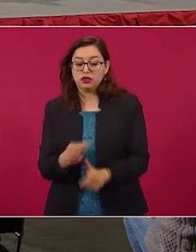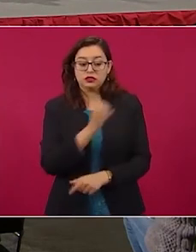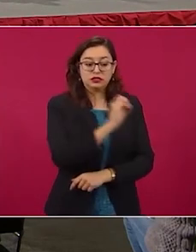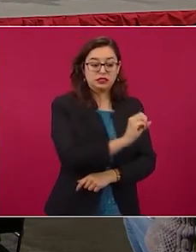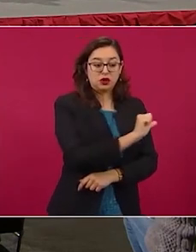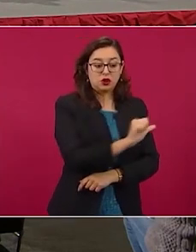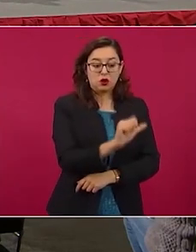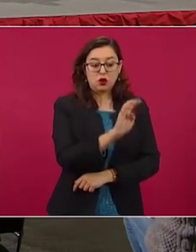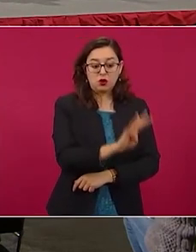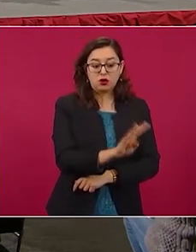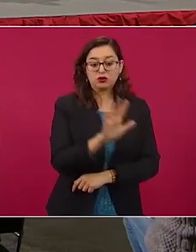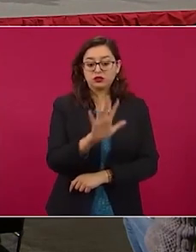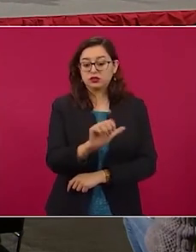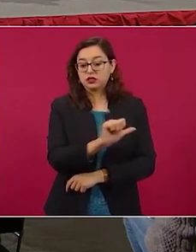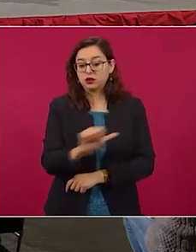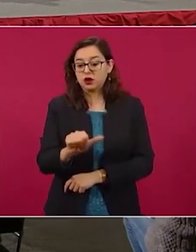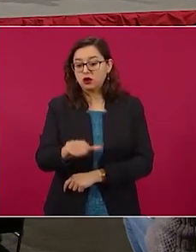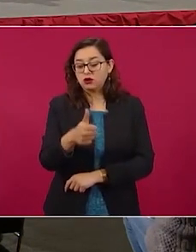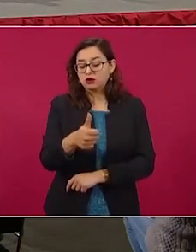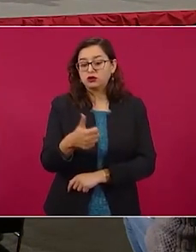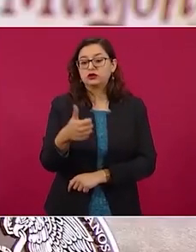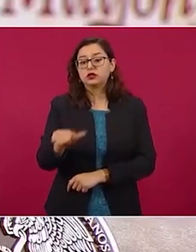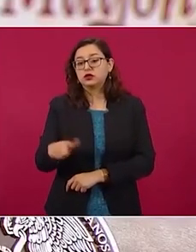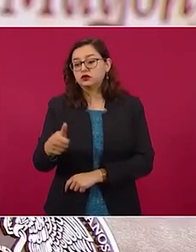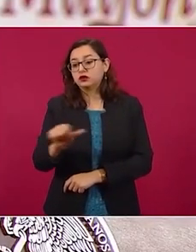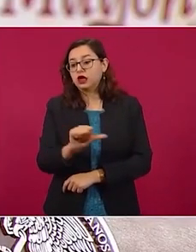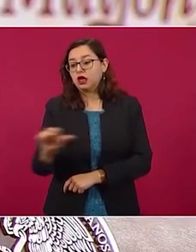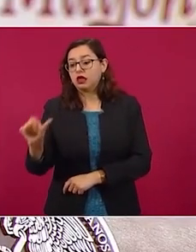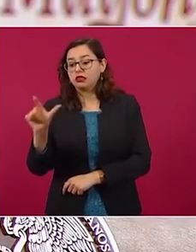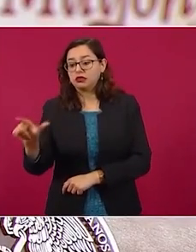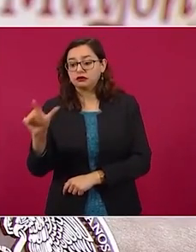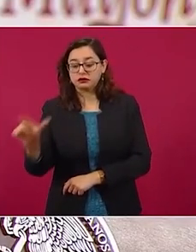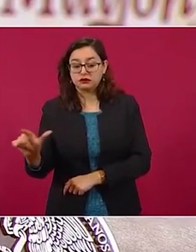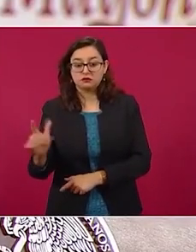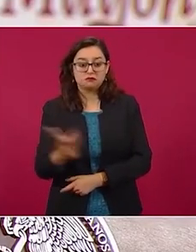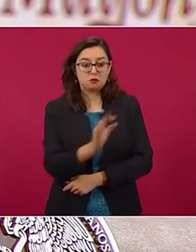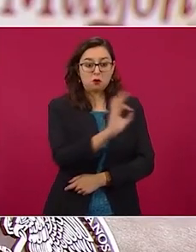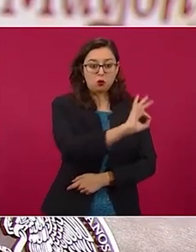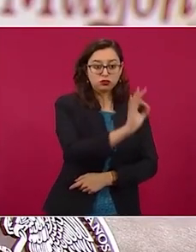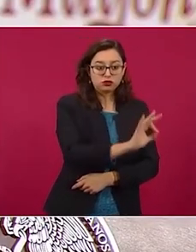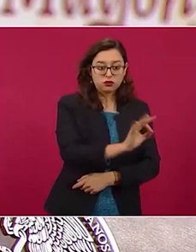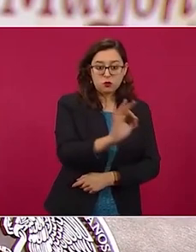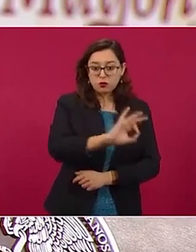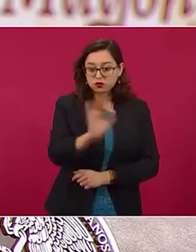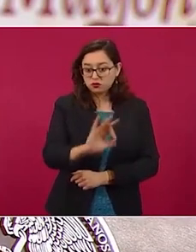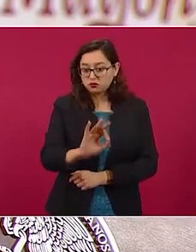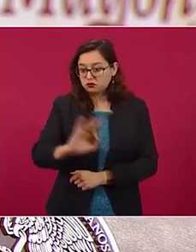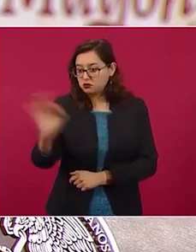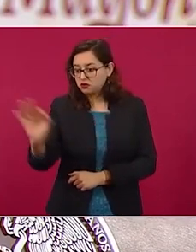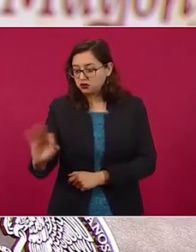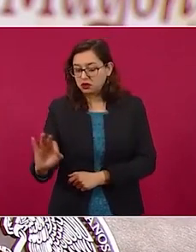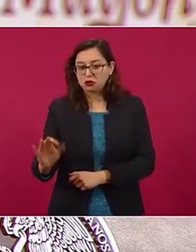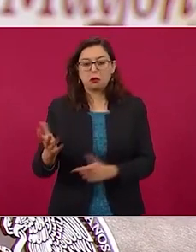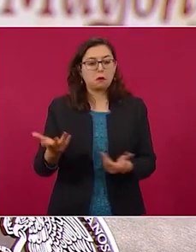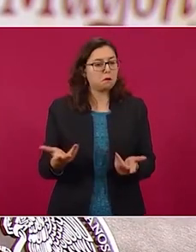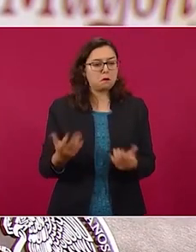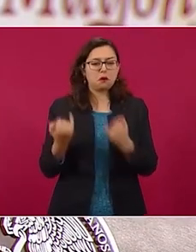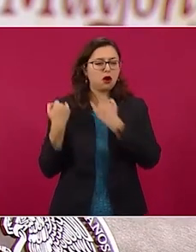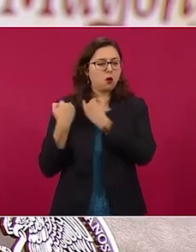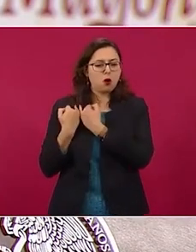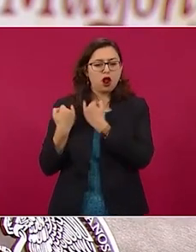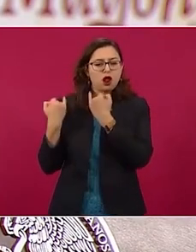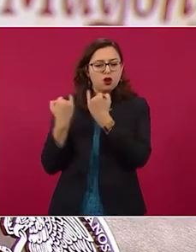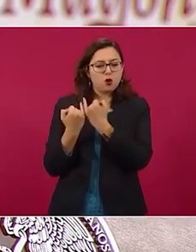4, 5 a 11 y 12 a 17 años, cómo el porcentaje se ha mantenido considerablemente estable,